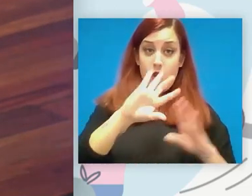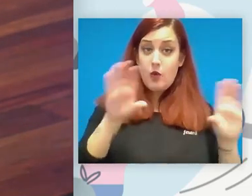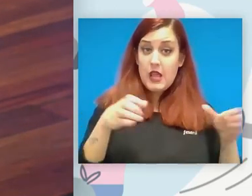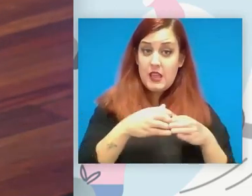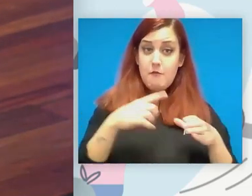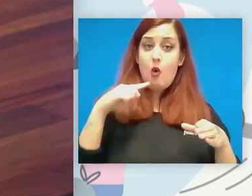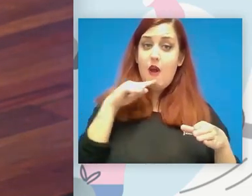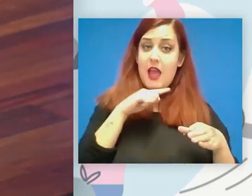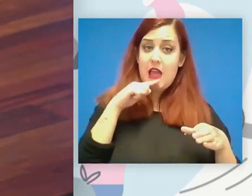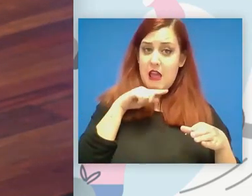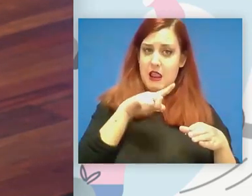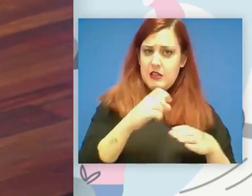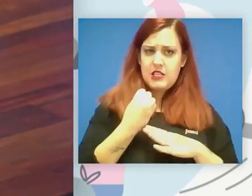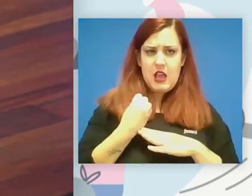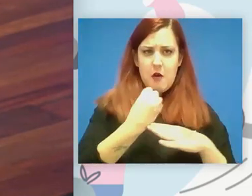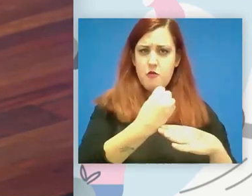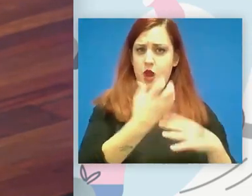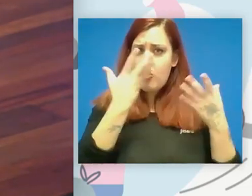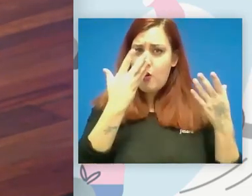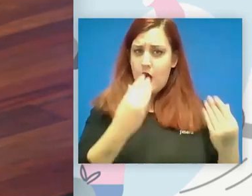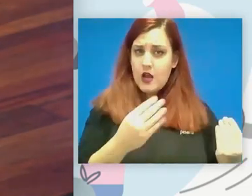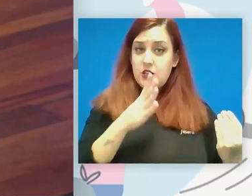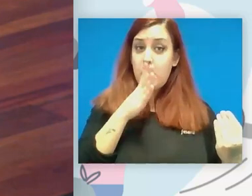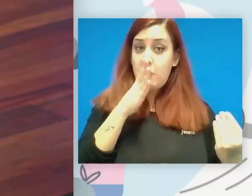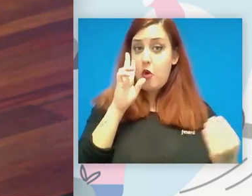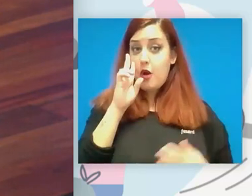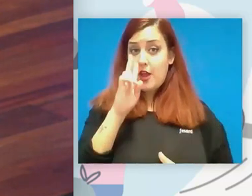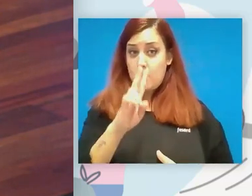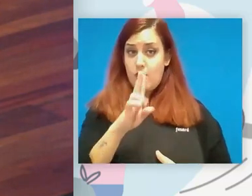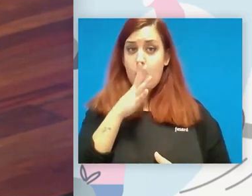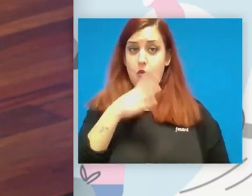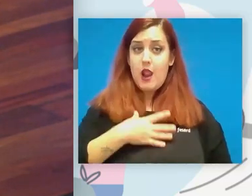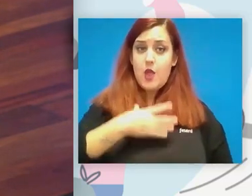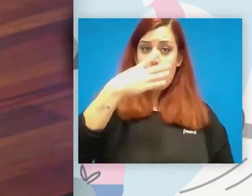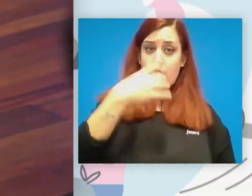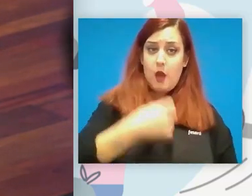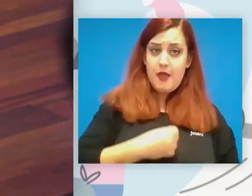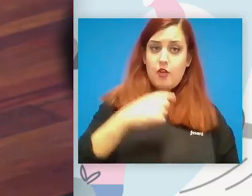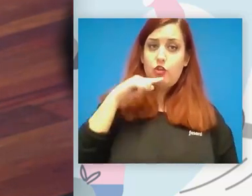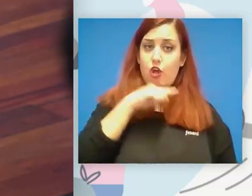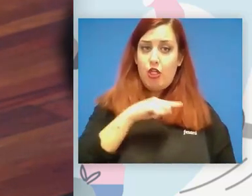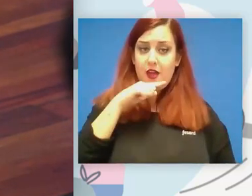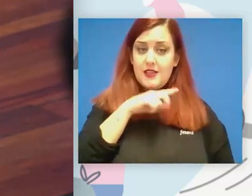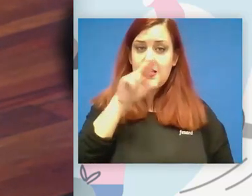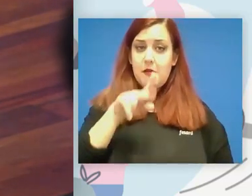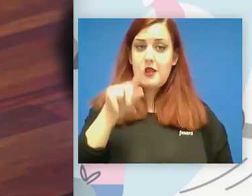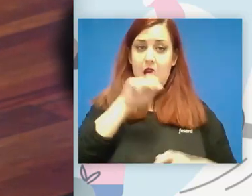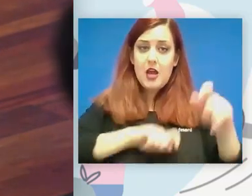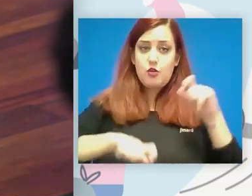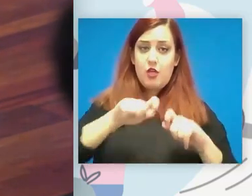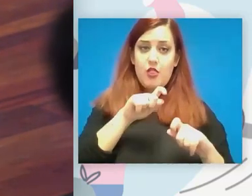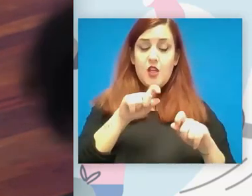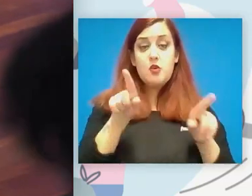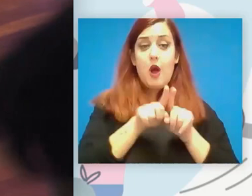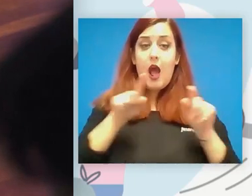está muy apoyado por lo menos por lo que yo veo por el Ayuntamiento de Elche por asociaciones como COCENFE